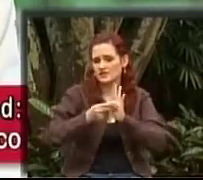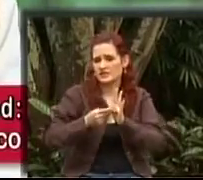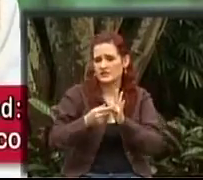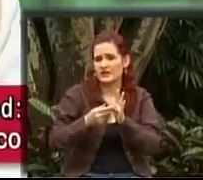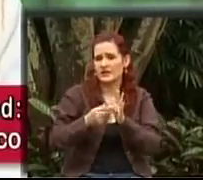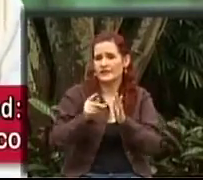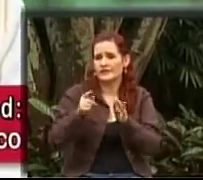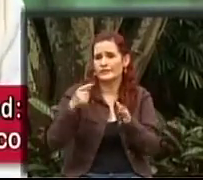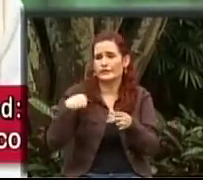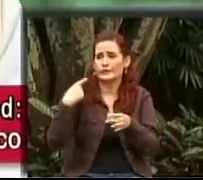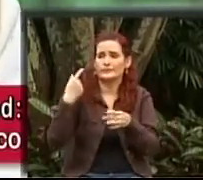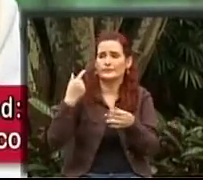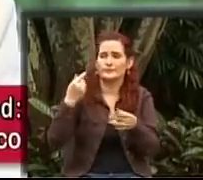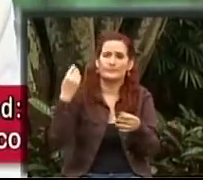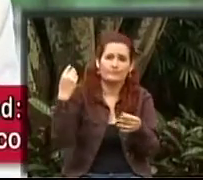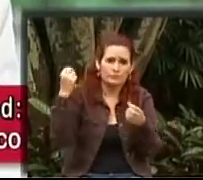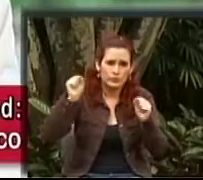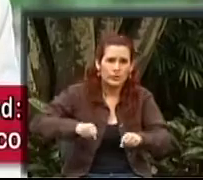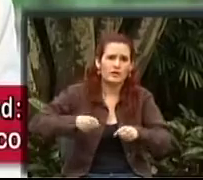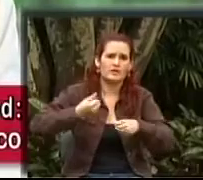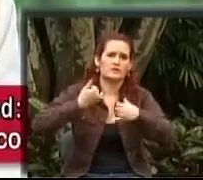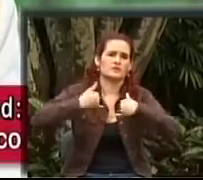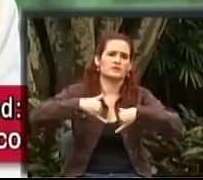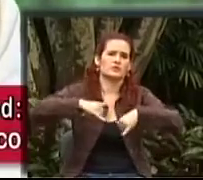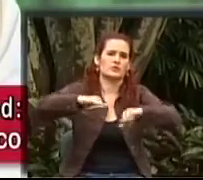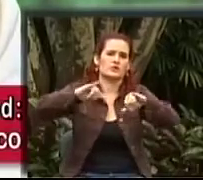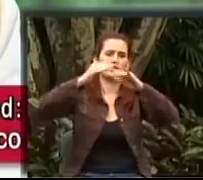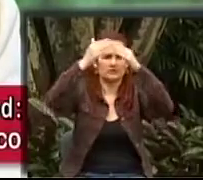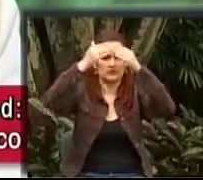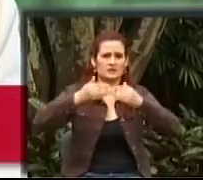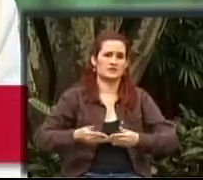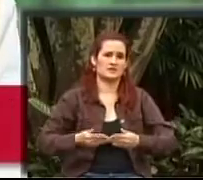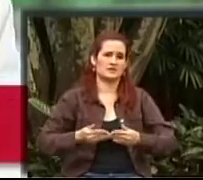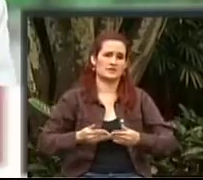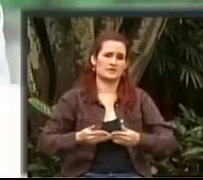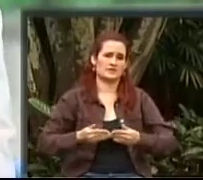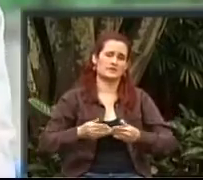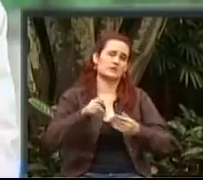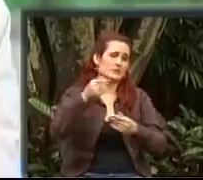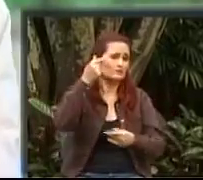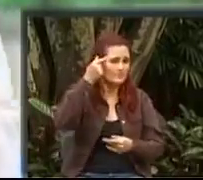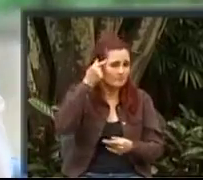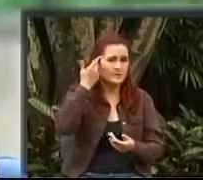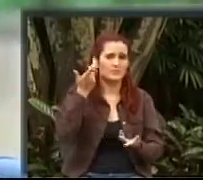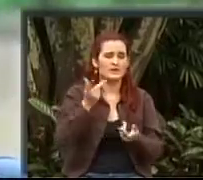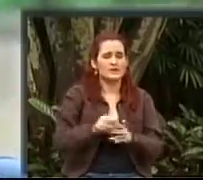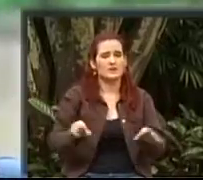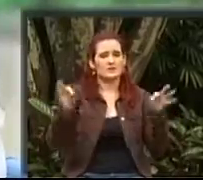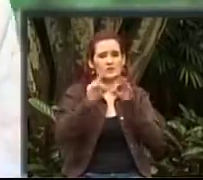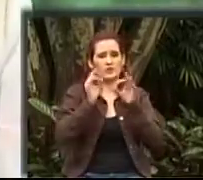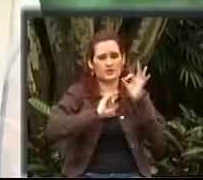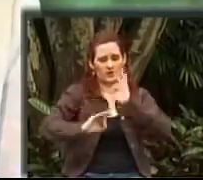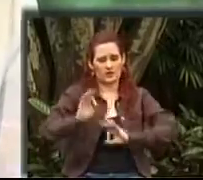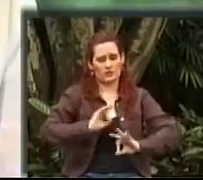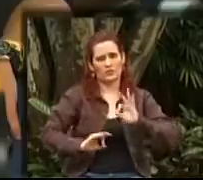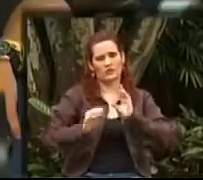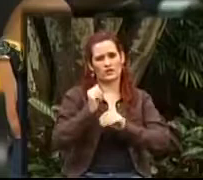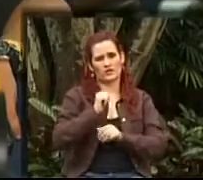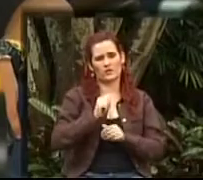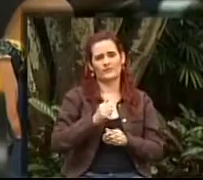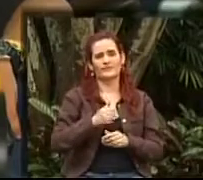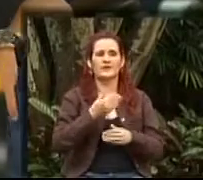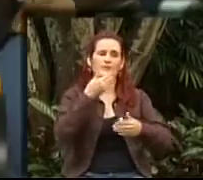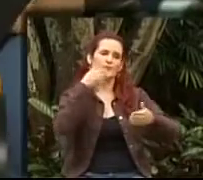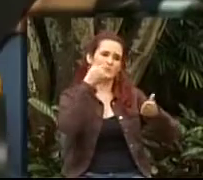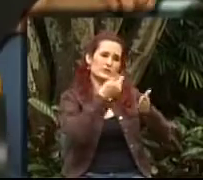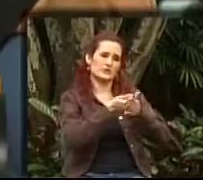me la voy a quitar en un año o en dos años. Uno ya queda con una discapacidad para el resto de la vida y tiene que aprender a vivir con ella. Simena, muchas gracias por